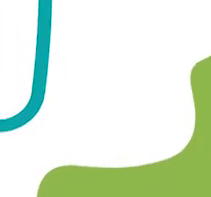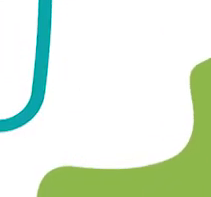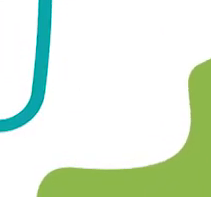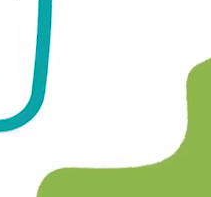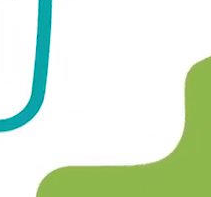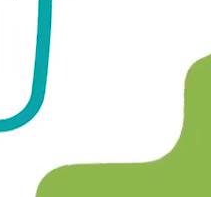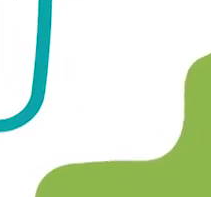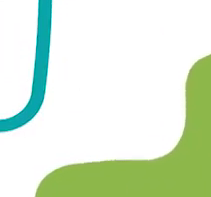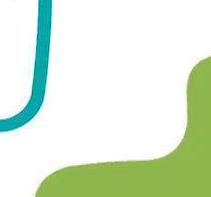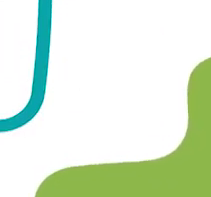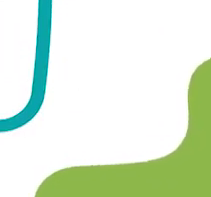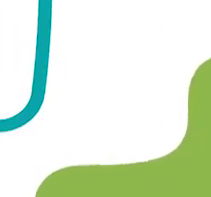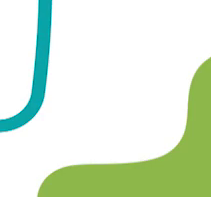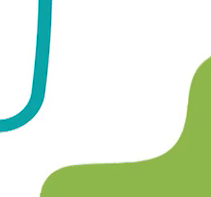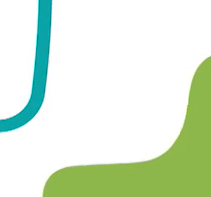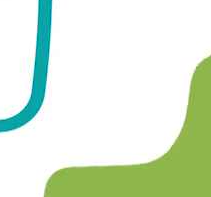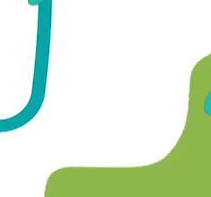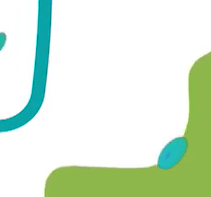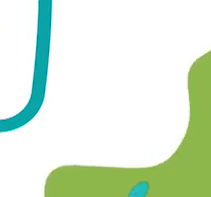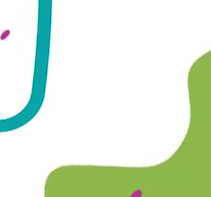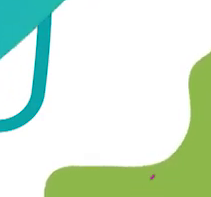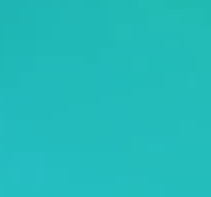Continuamos con proyectos de aprendizaje.